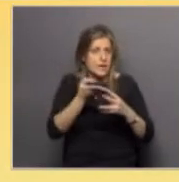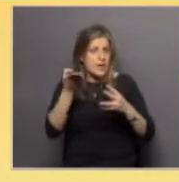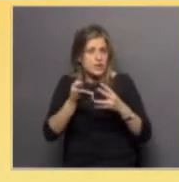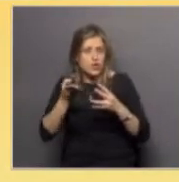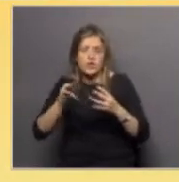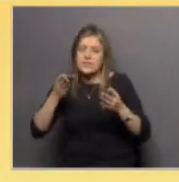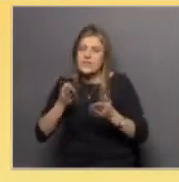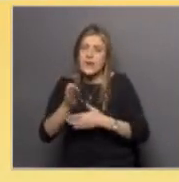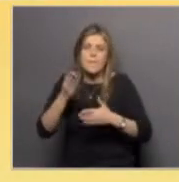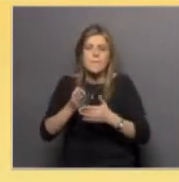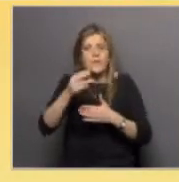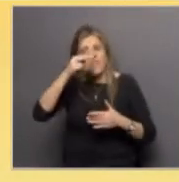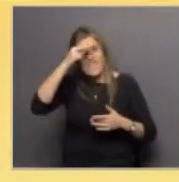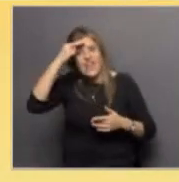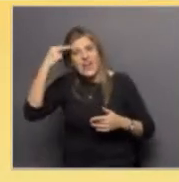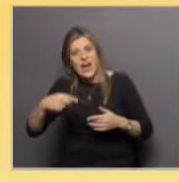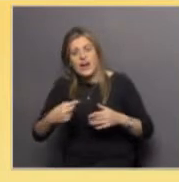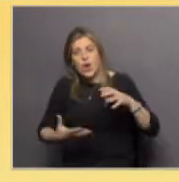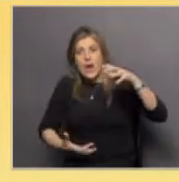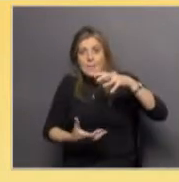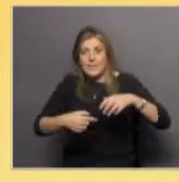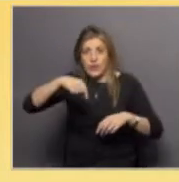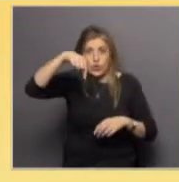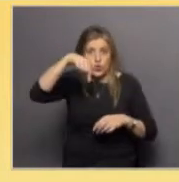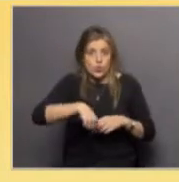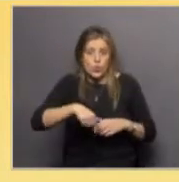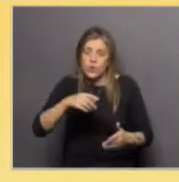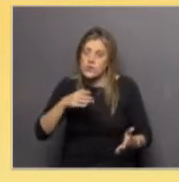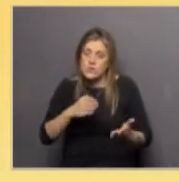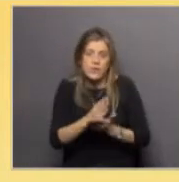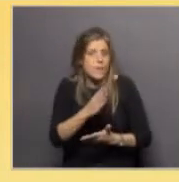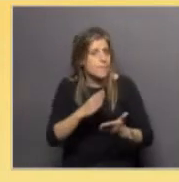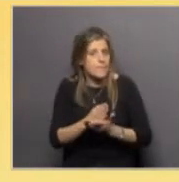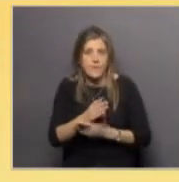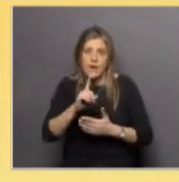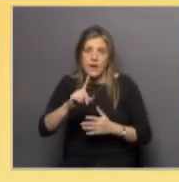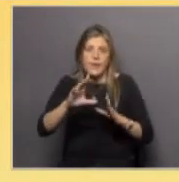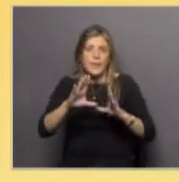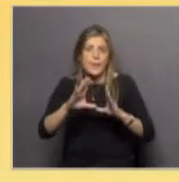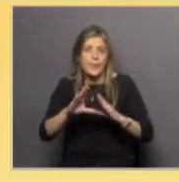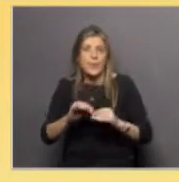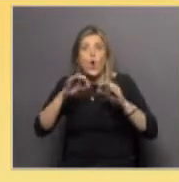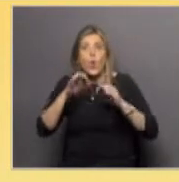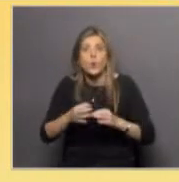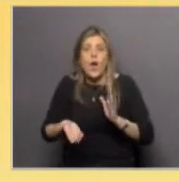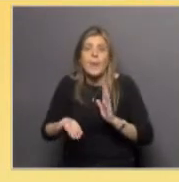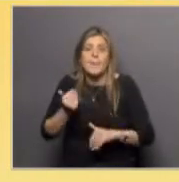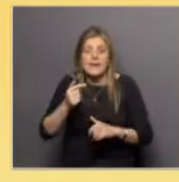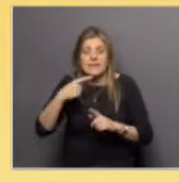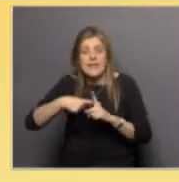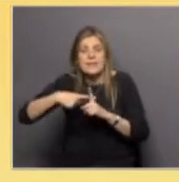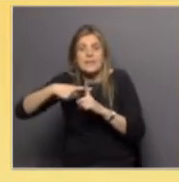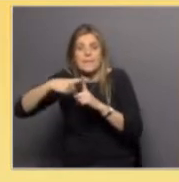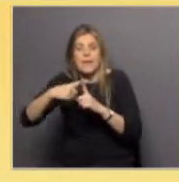verano en el hemisferio sur. El tema es que en un contexto de calentamiento global es un proceso que